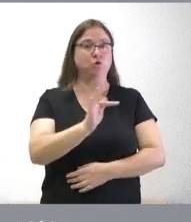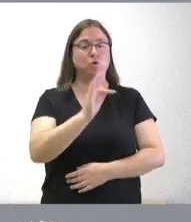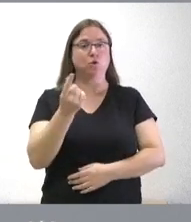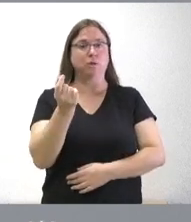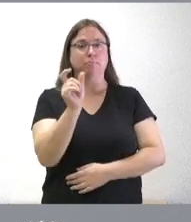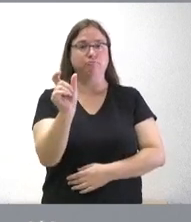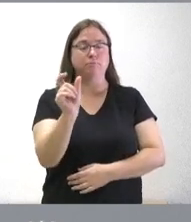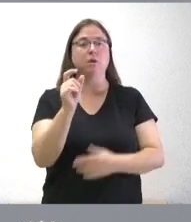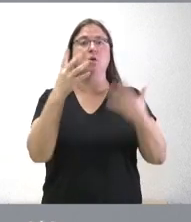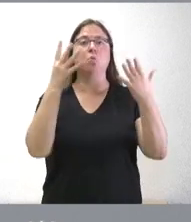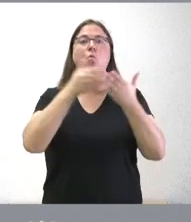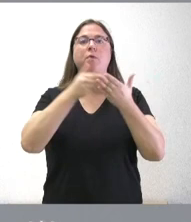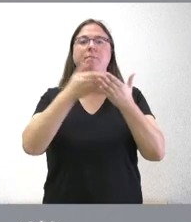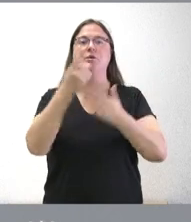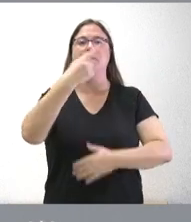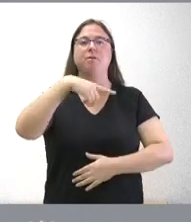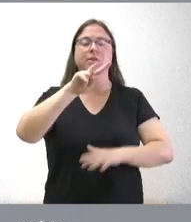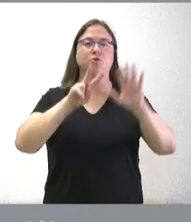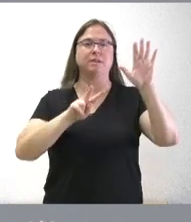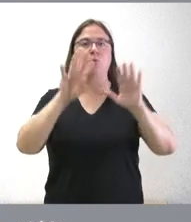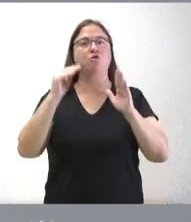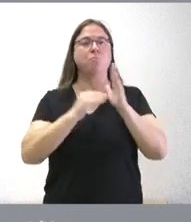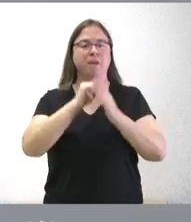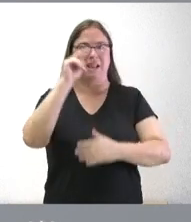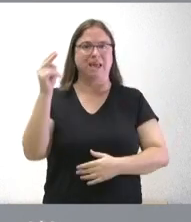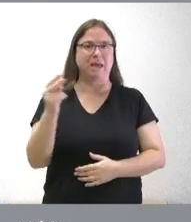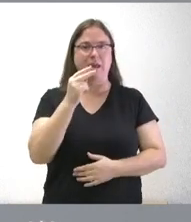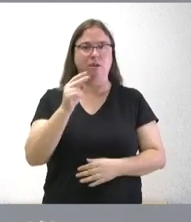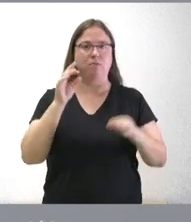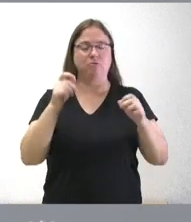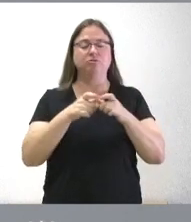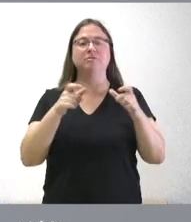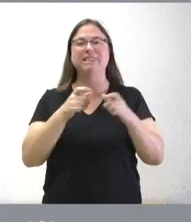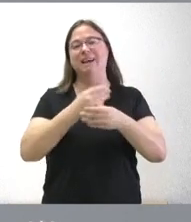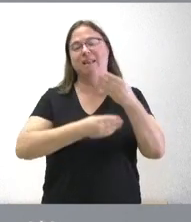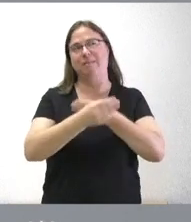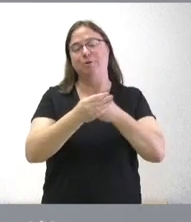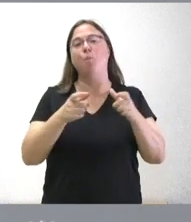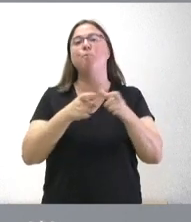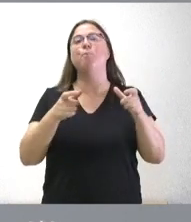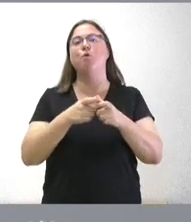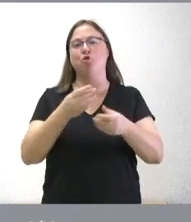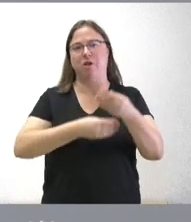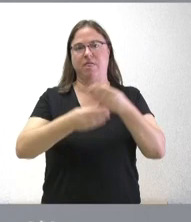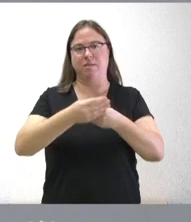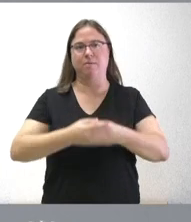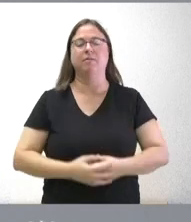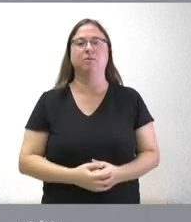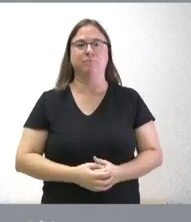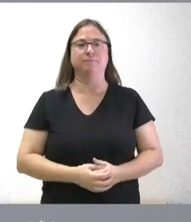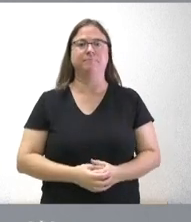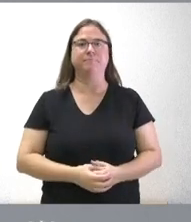.174.000 euros en este cheque de nacimiento o este bono nacimiento como lo quieran ustedes denominar